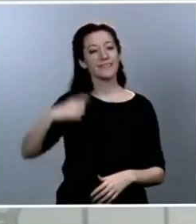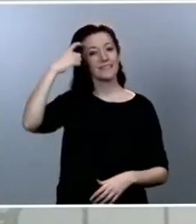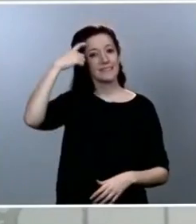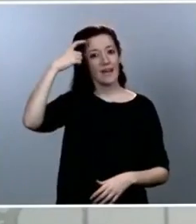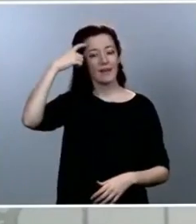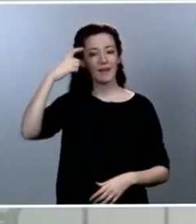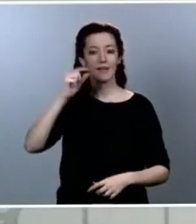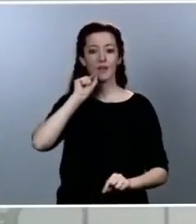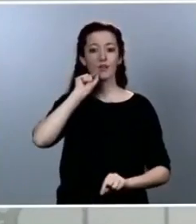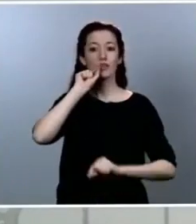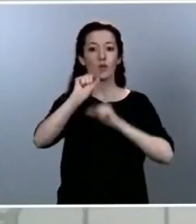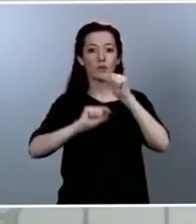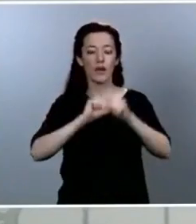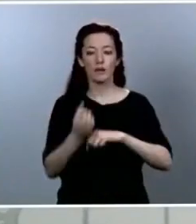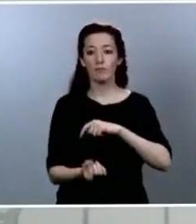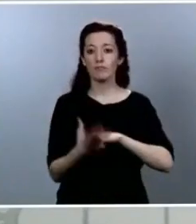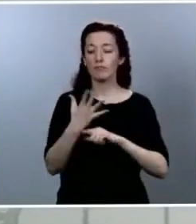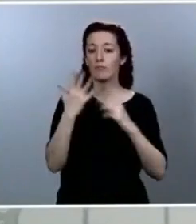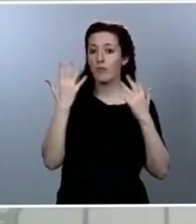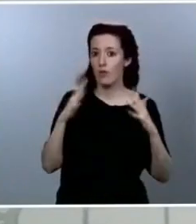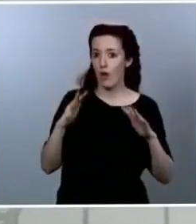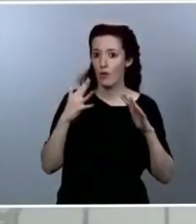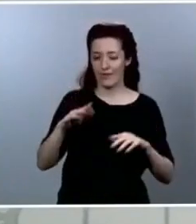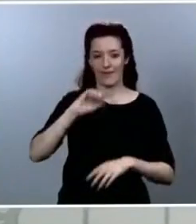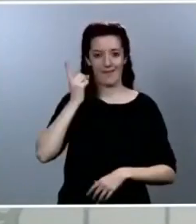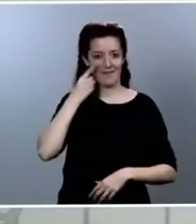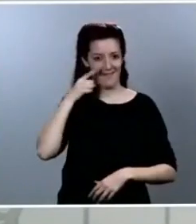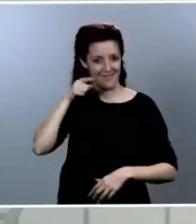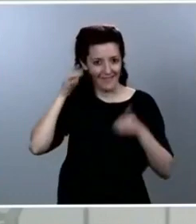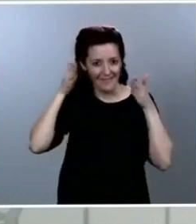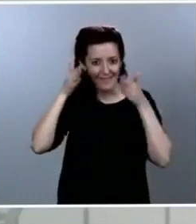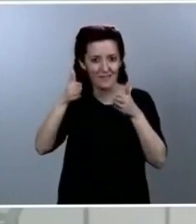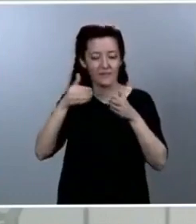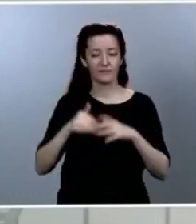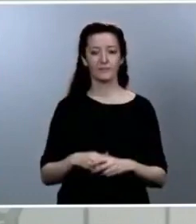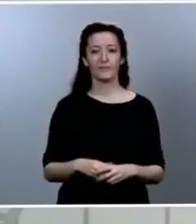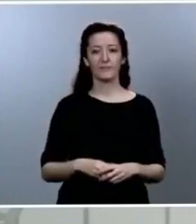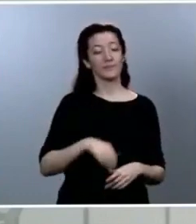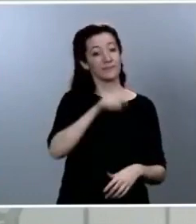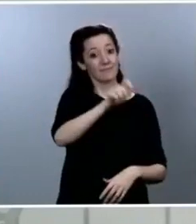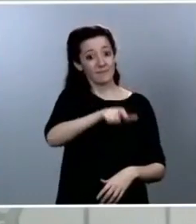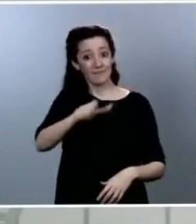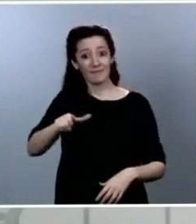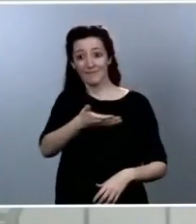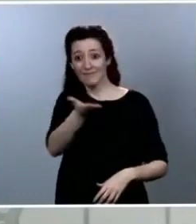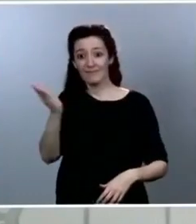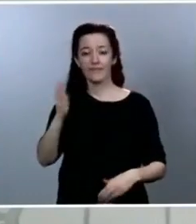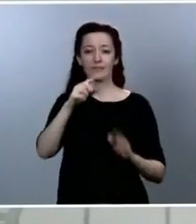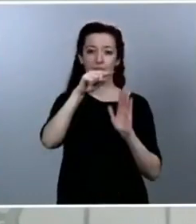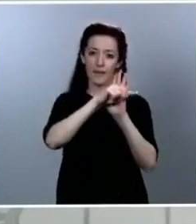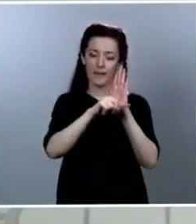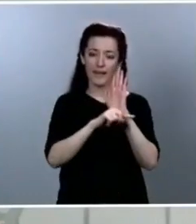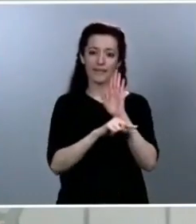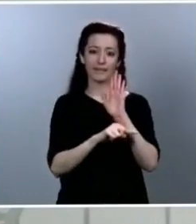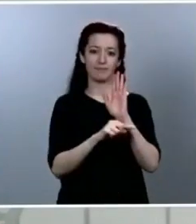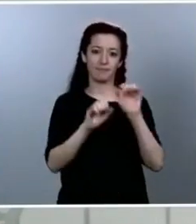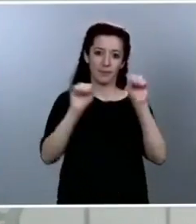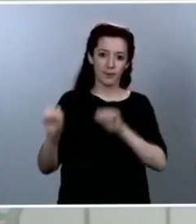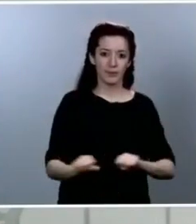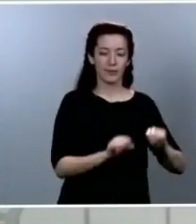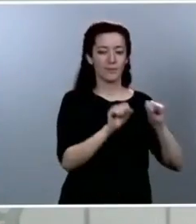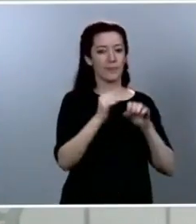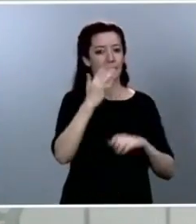y por último, el seguimiento riguroso por parte de todos de las reglas de protección, de higiene y de distancia social, a las cuantes hacía